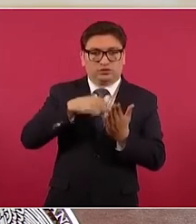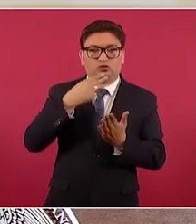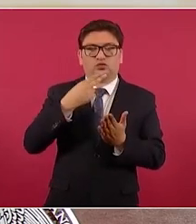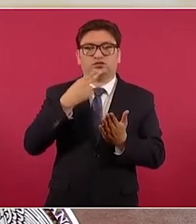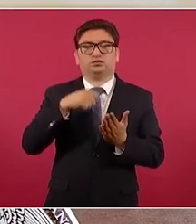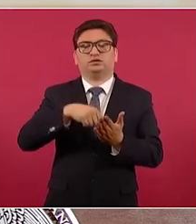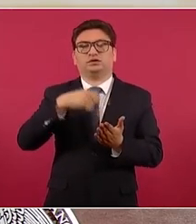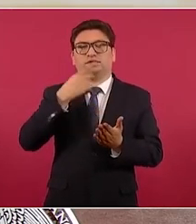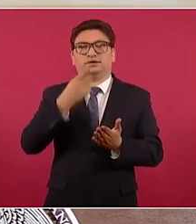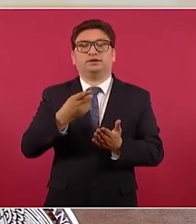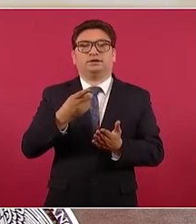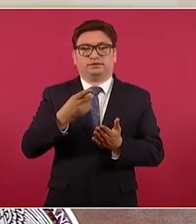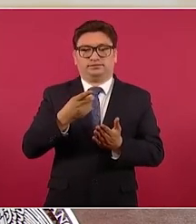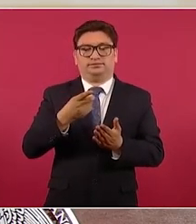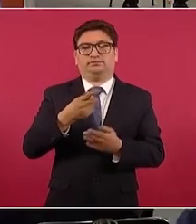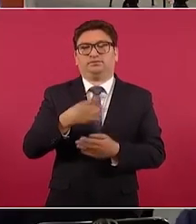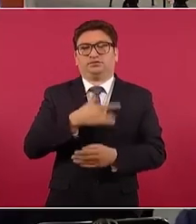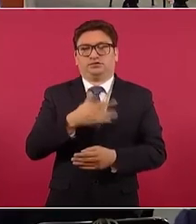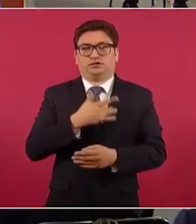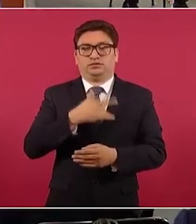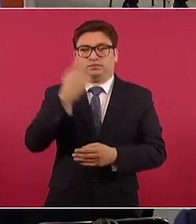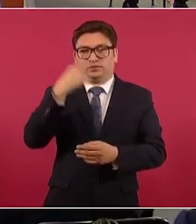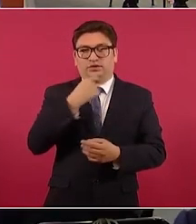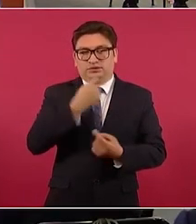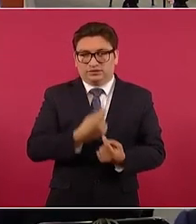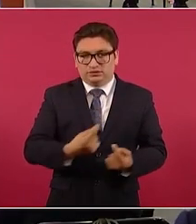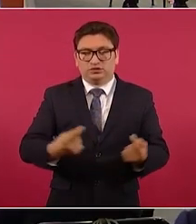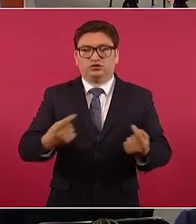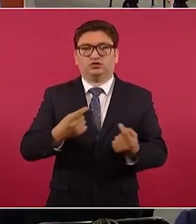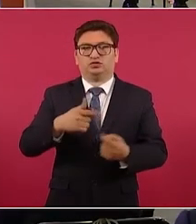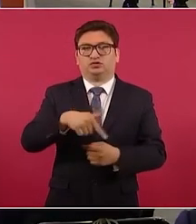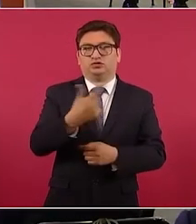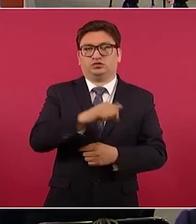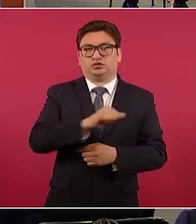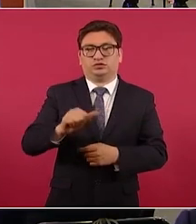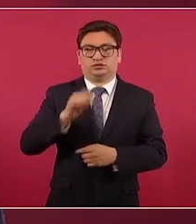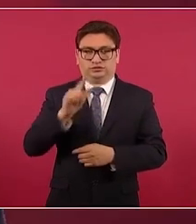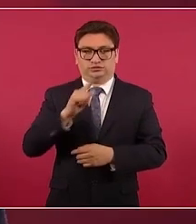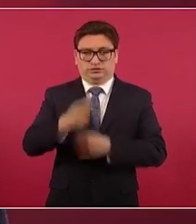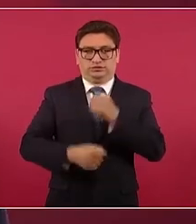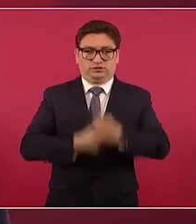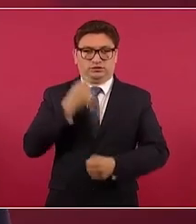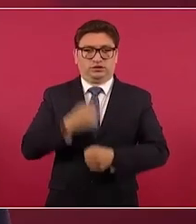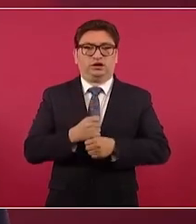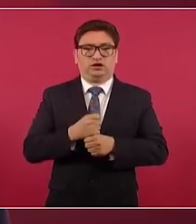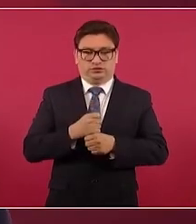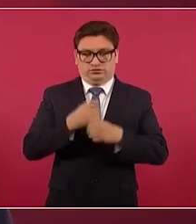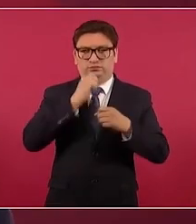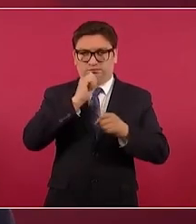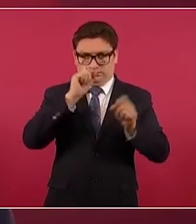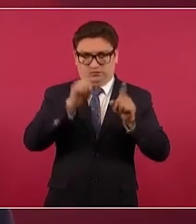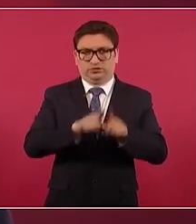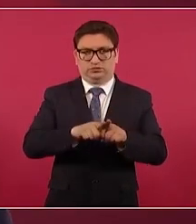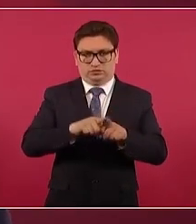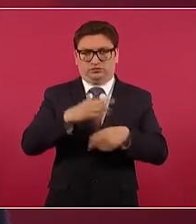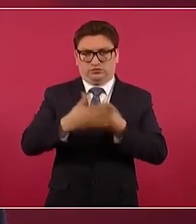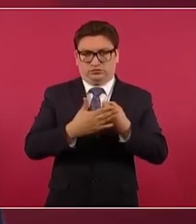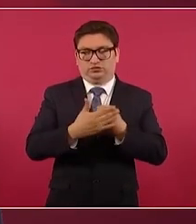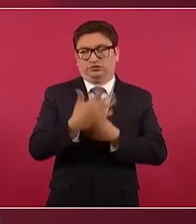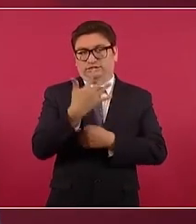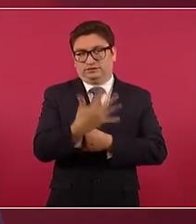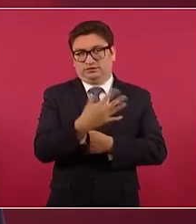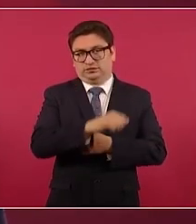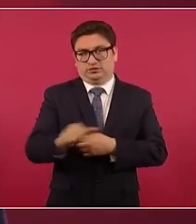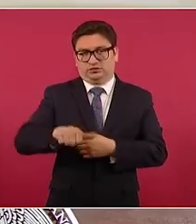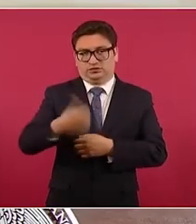uso de esta vacuna ha considerado que para niñas y niños de 12 a 17 años y también lo será para 5 a